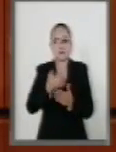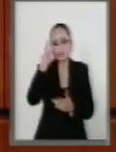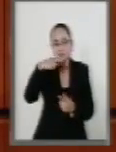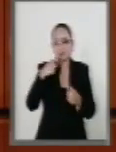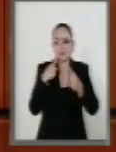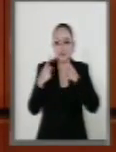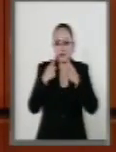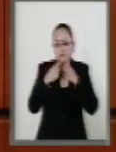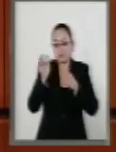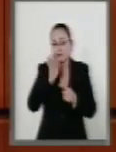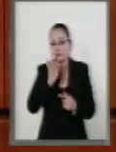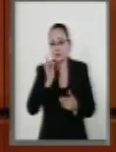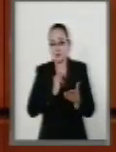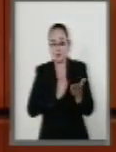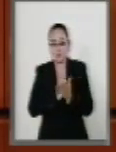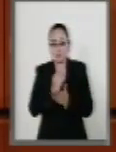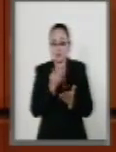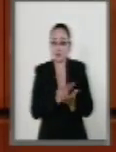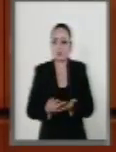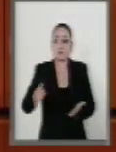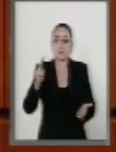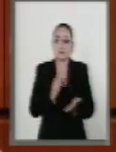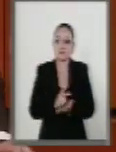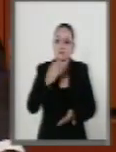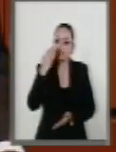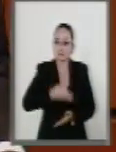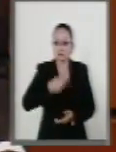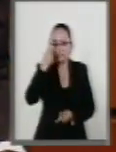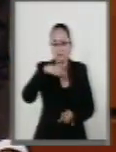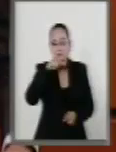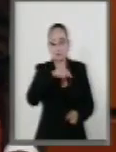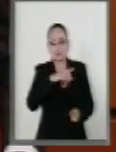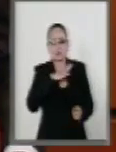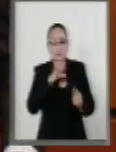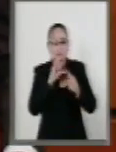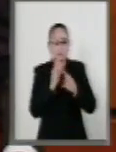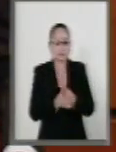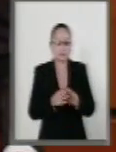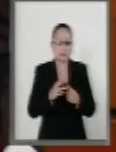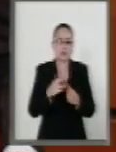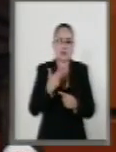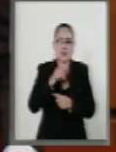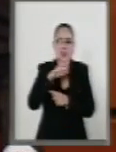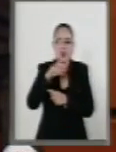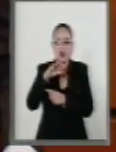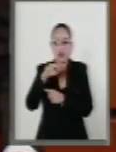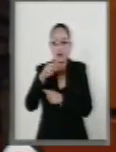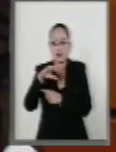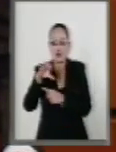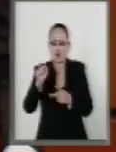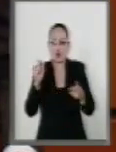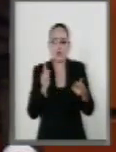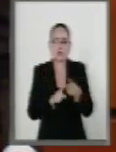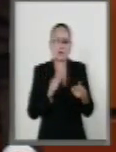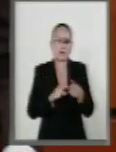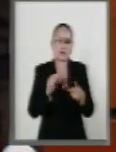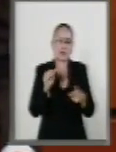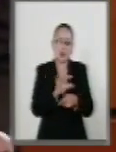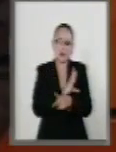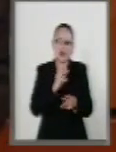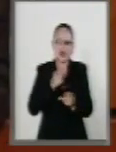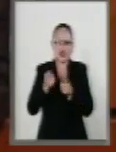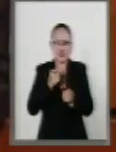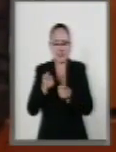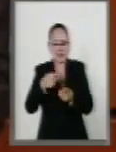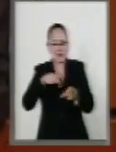y, en su caso, ratificación para las vacantes de la Comisión Nacional de Hidrocarburos, la Comisión Reguladora de Energía,